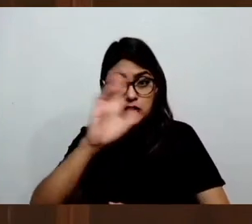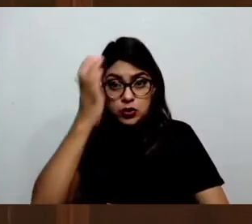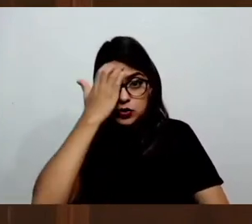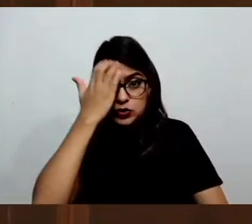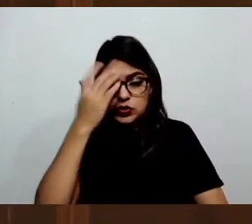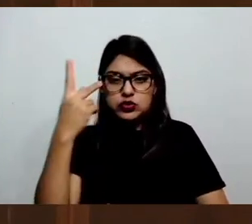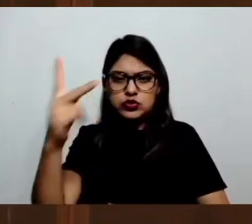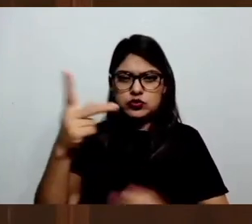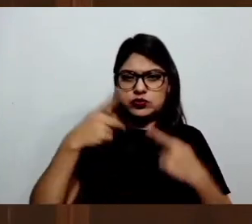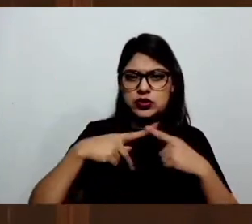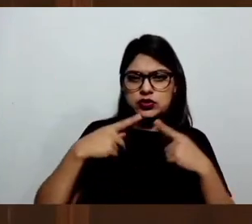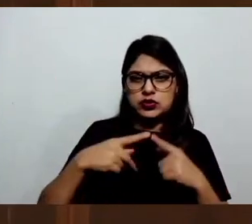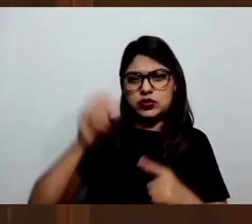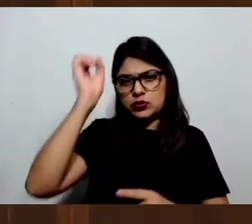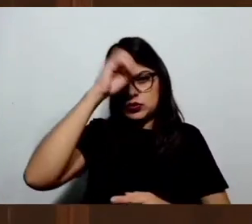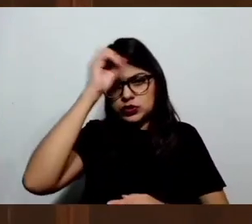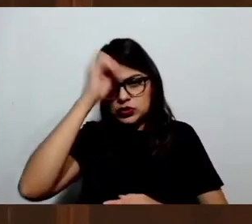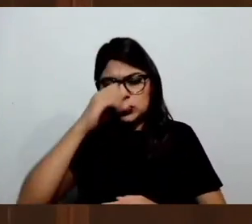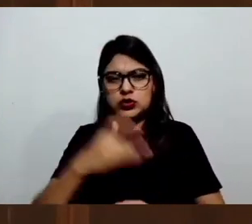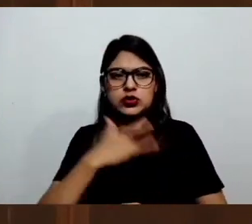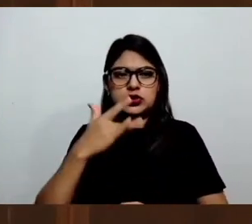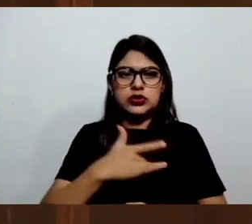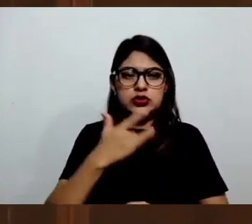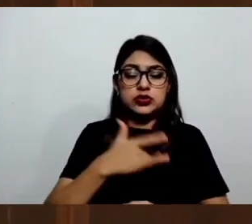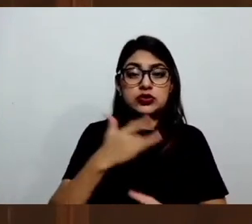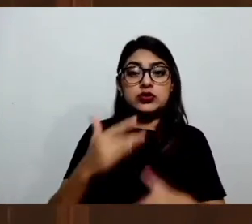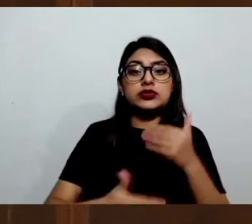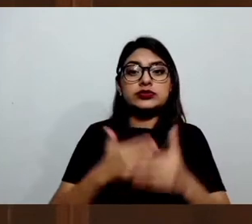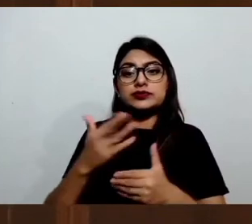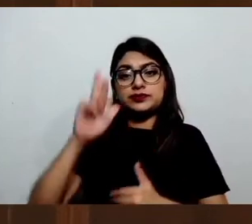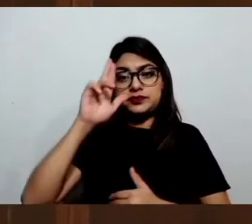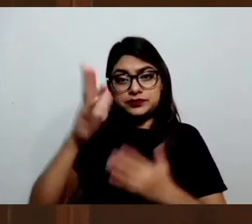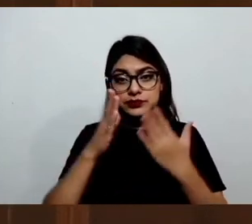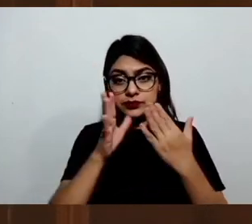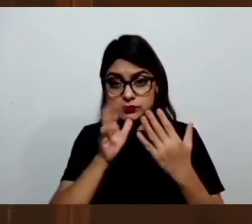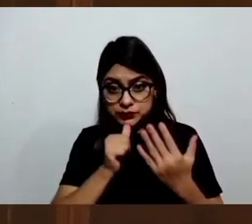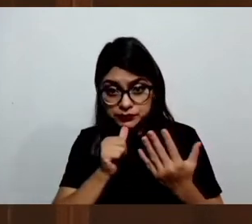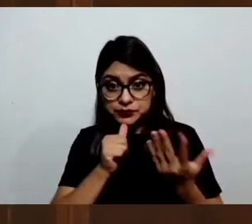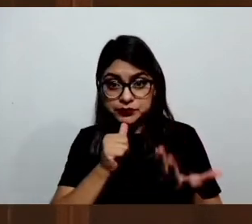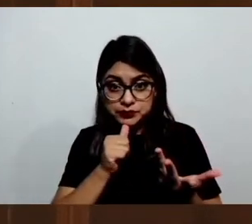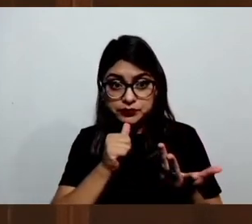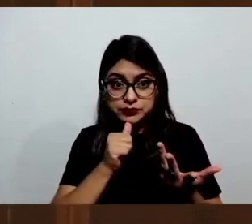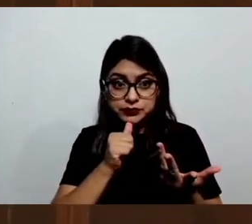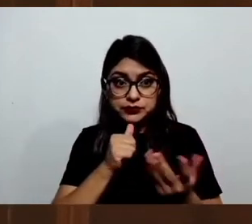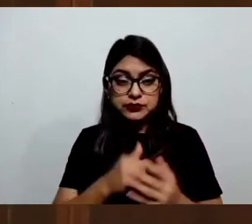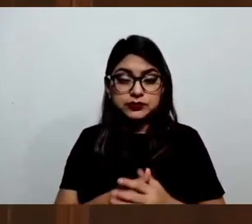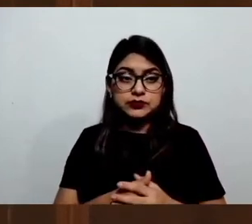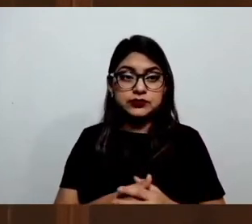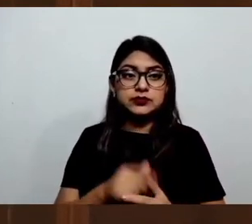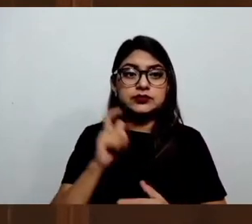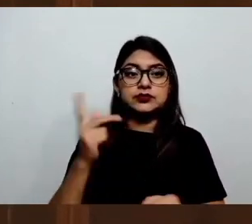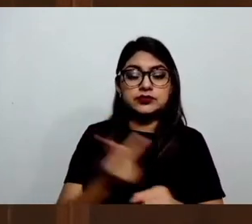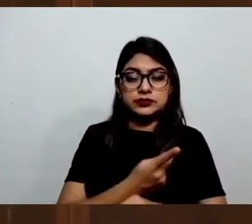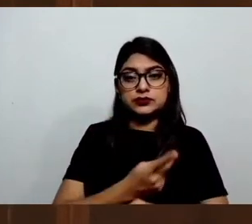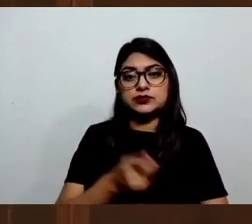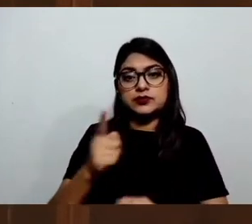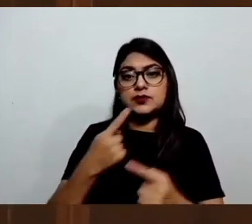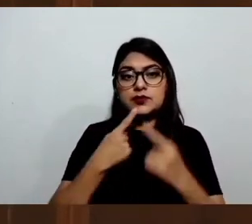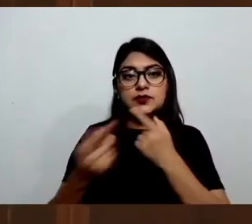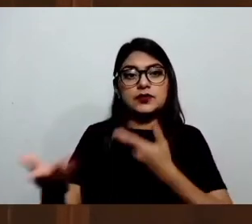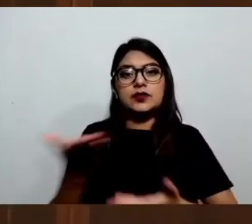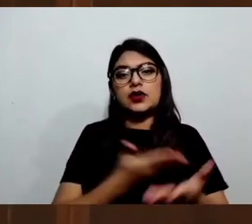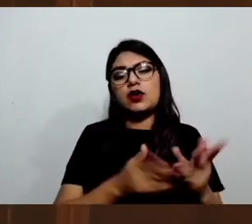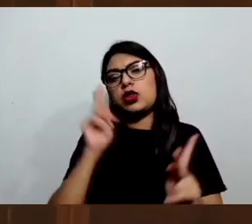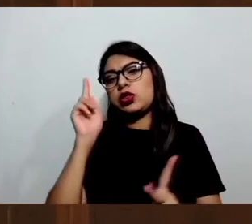no habrá respeto y, consecuentemente, no puede haber interlocución. Se rompe el diálogo y al romperse el diálogo